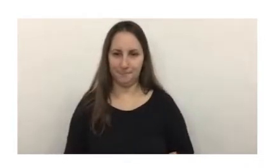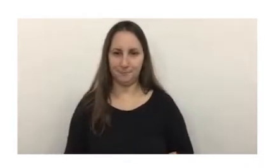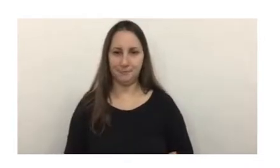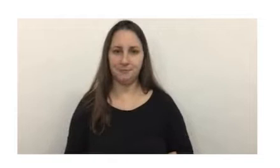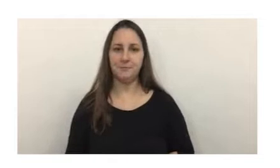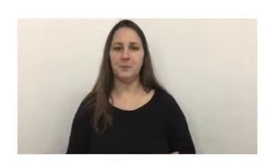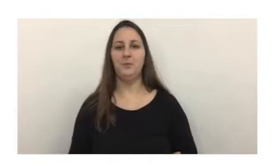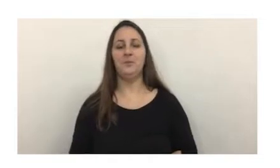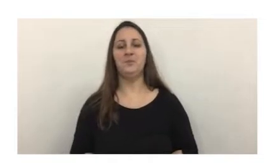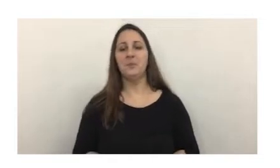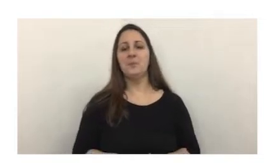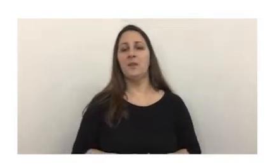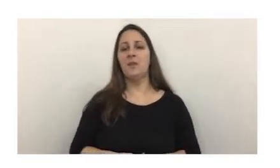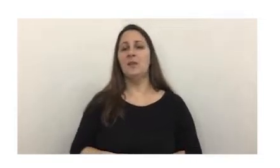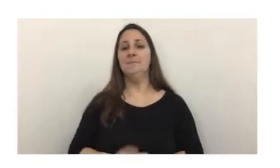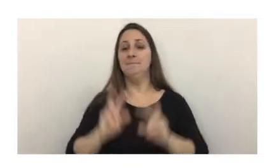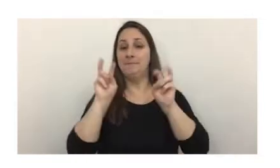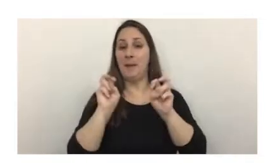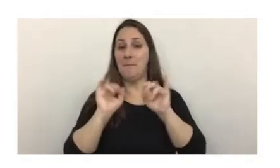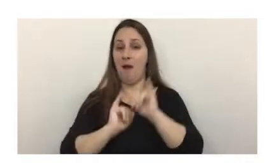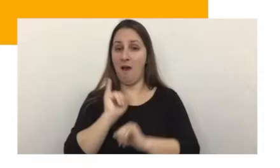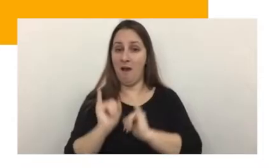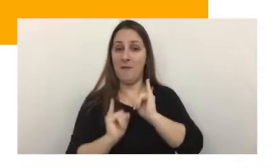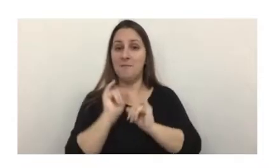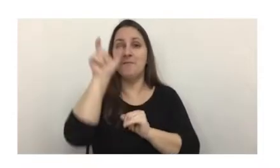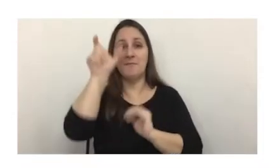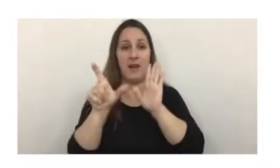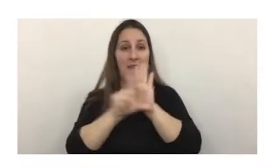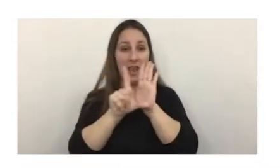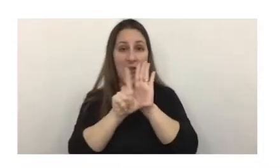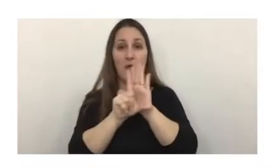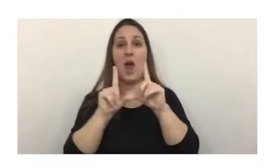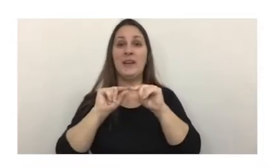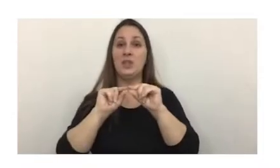de acuerdo con la descripción típica que da el legislador en el artículo 1